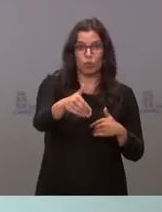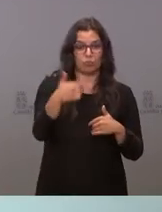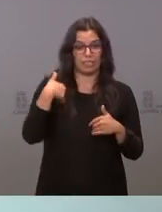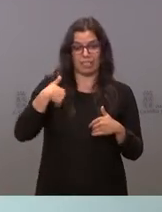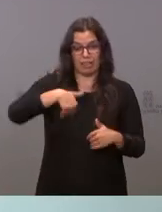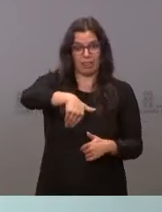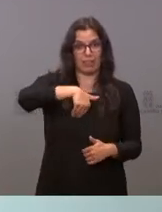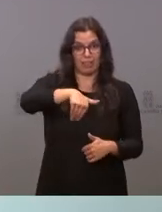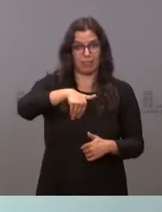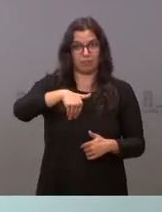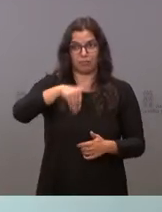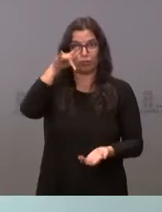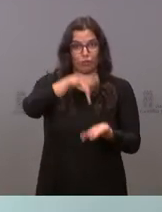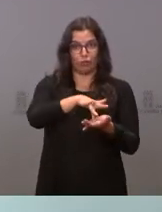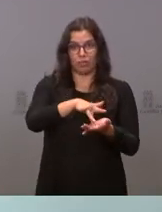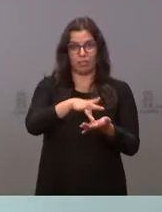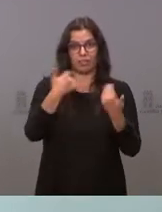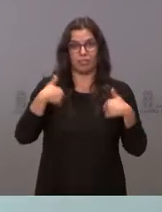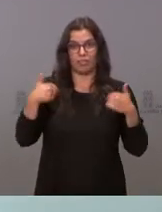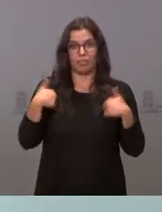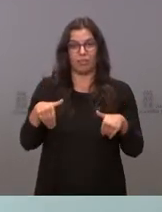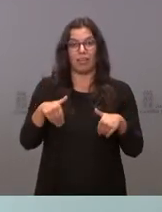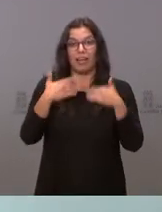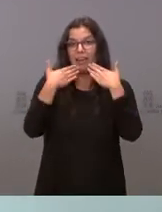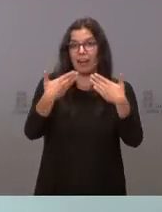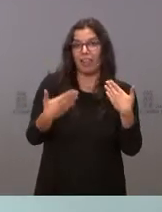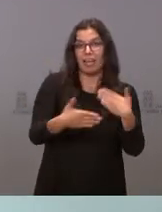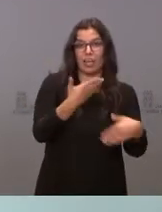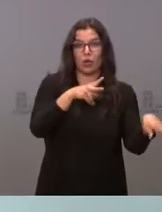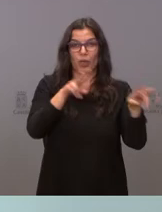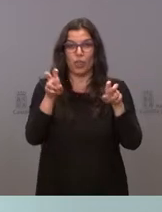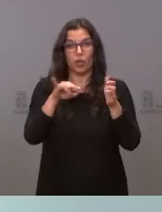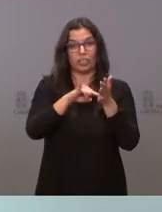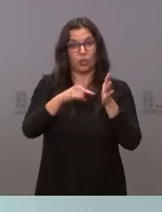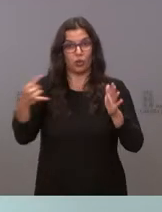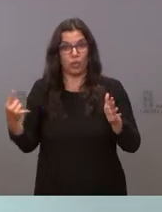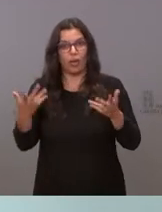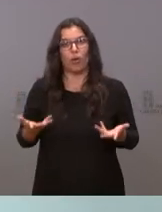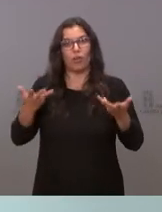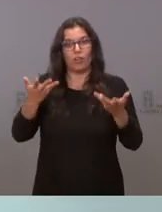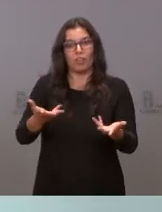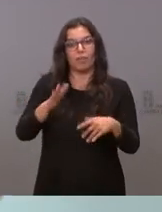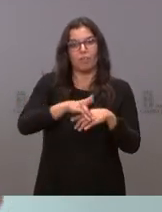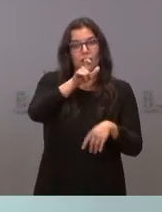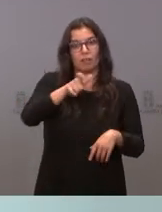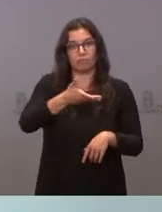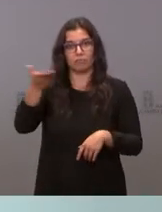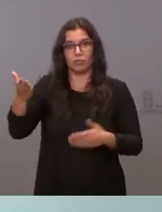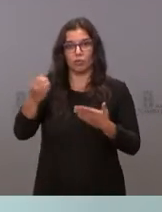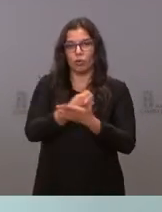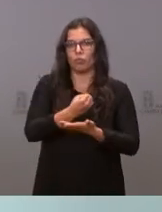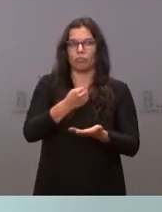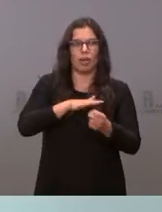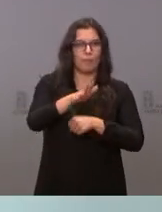es una realidad. Y gracias a la innovación y a la tecnología puestas al servicio de todos, en la sanidad,